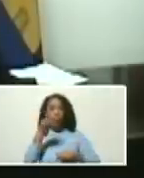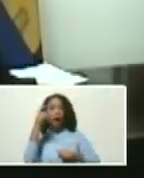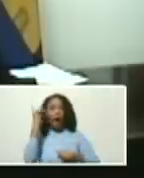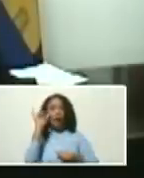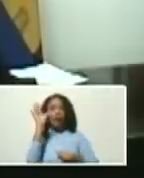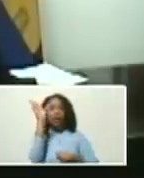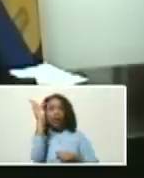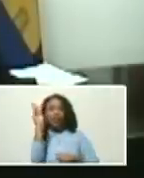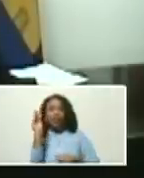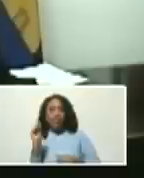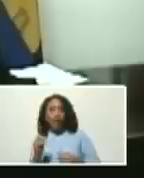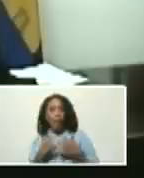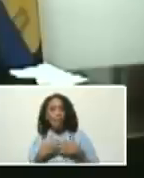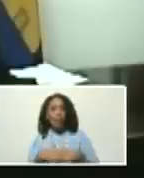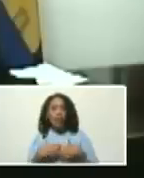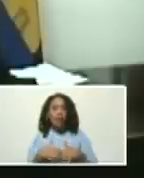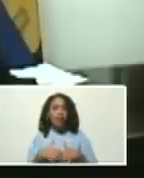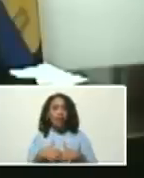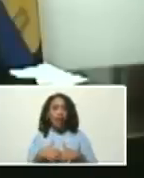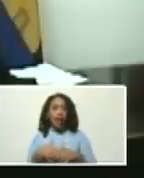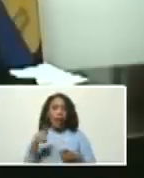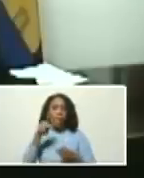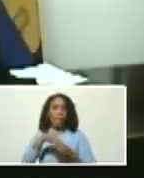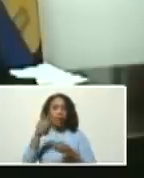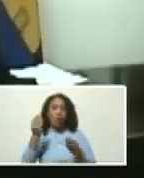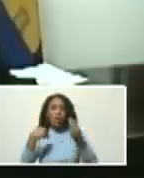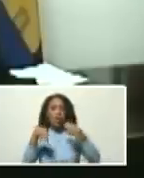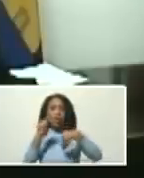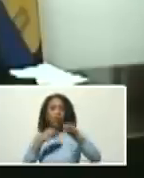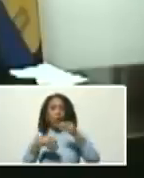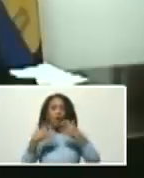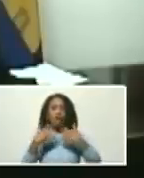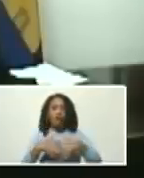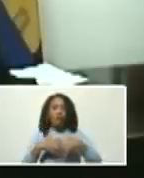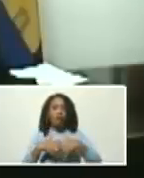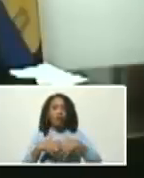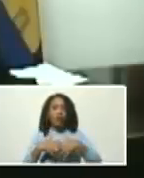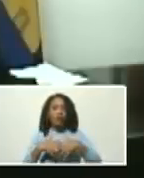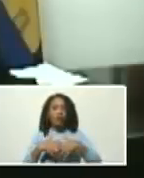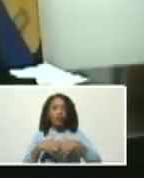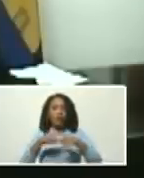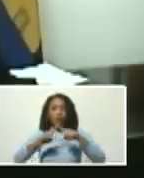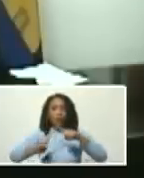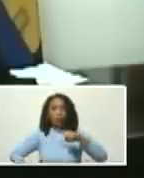complejo petroquímico plantas termoeléctricas